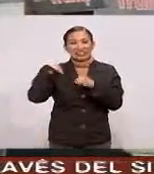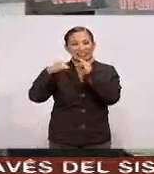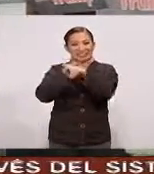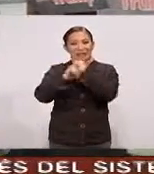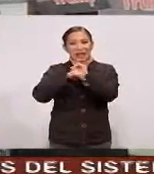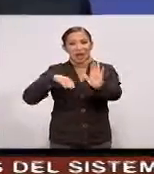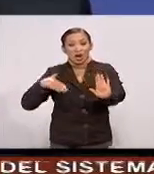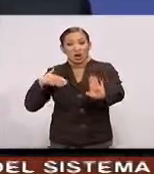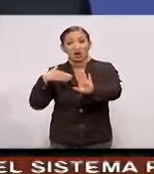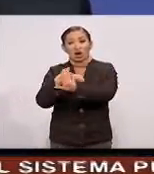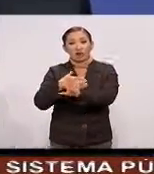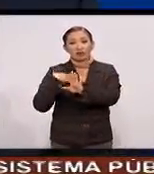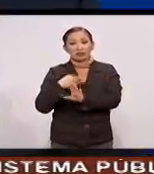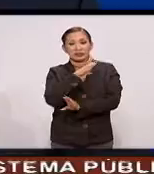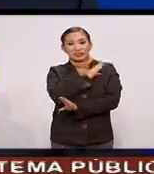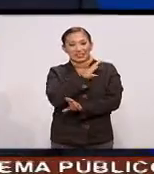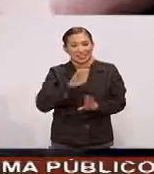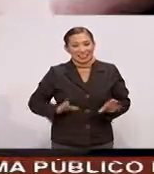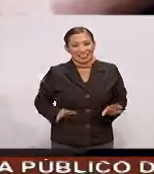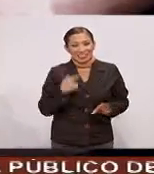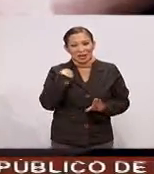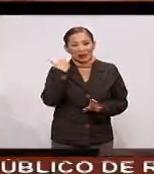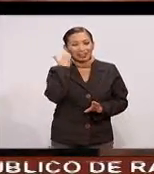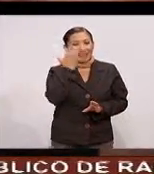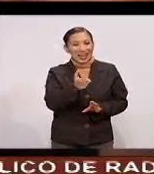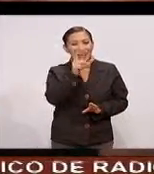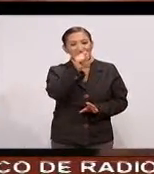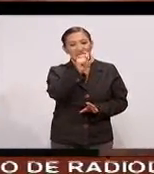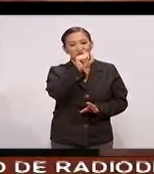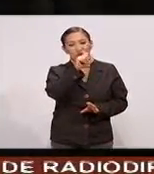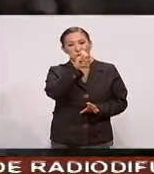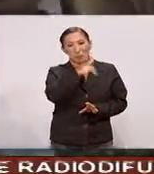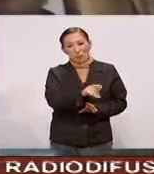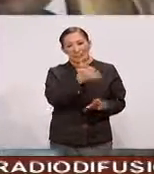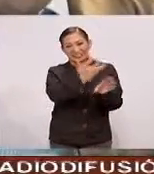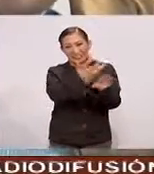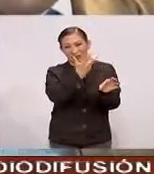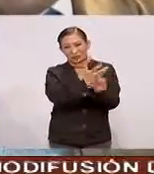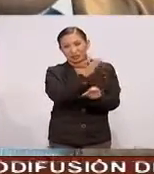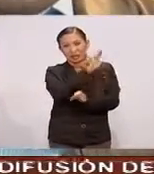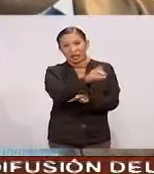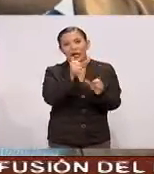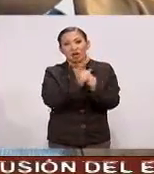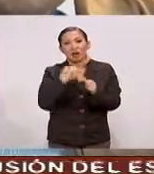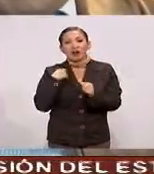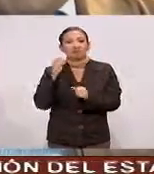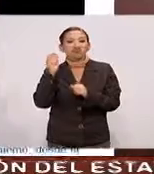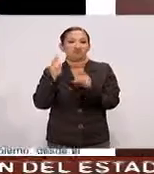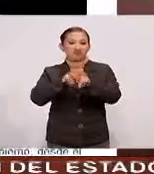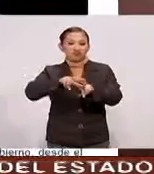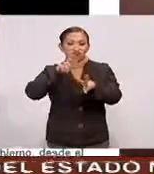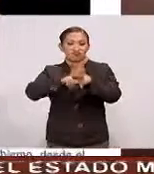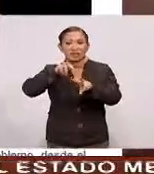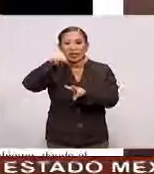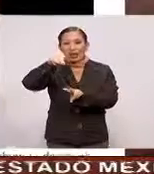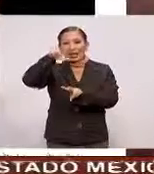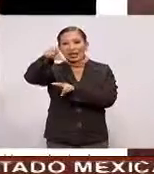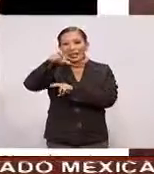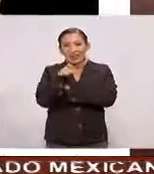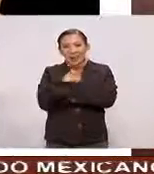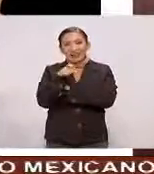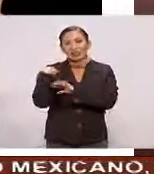Contra el aspirante Republicano A la presidencia De los Estados Unidos Donald Trump A través del hashtag MX